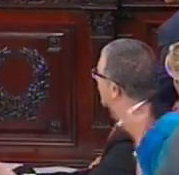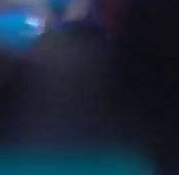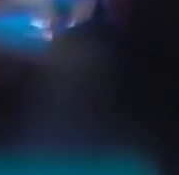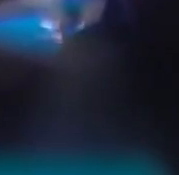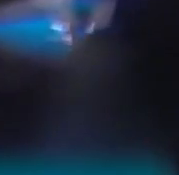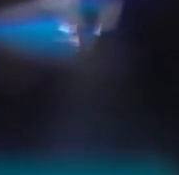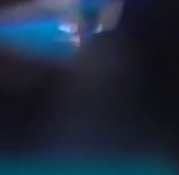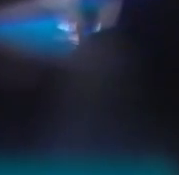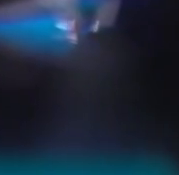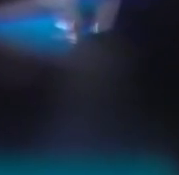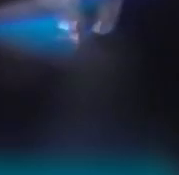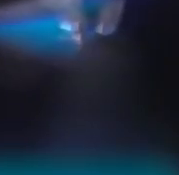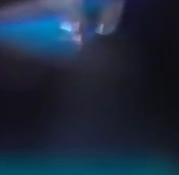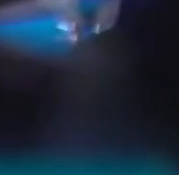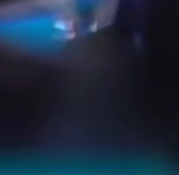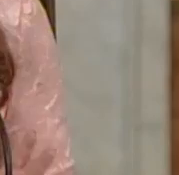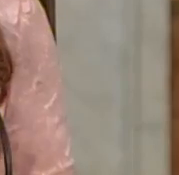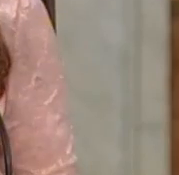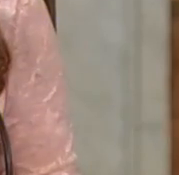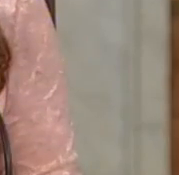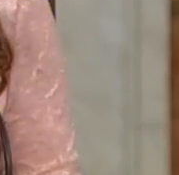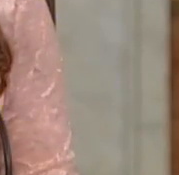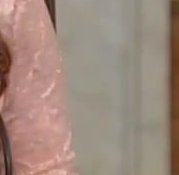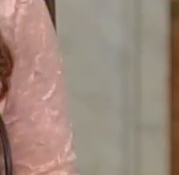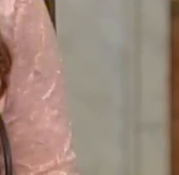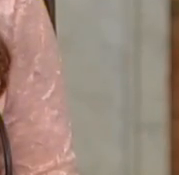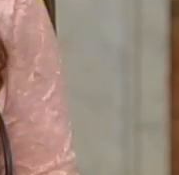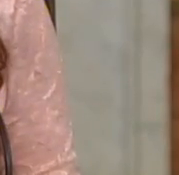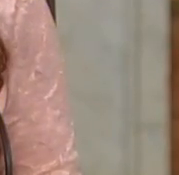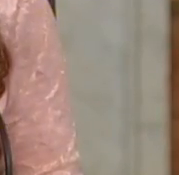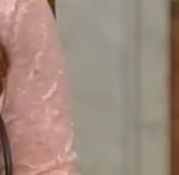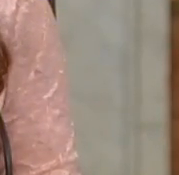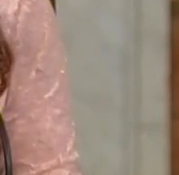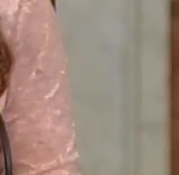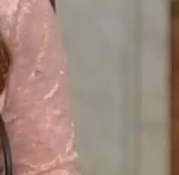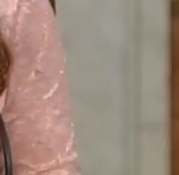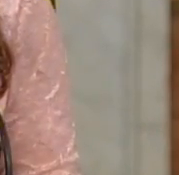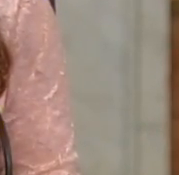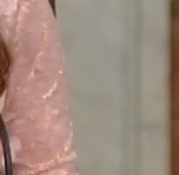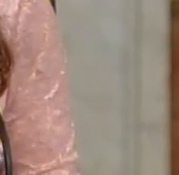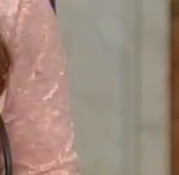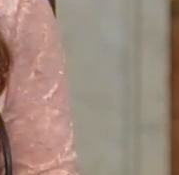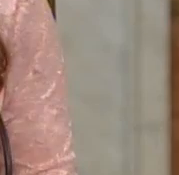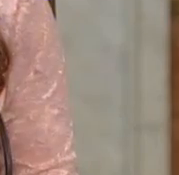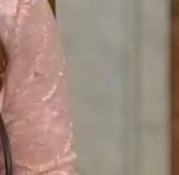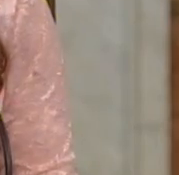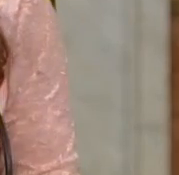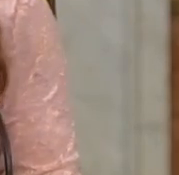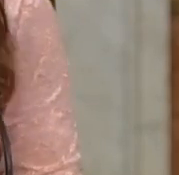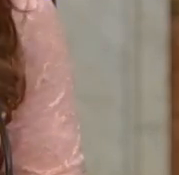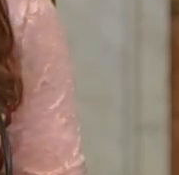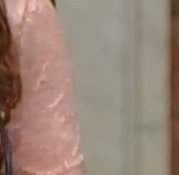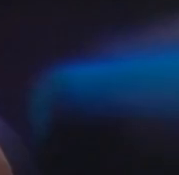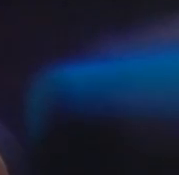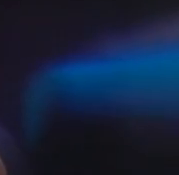Y quiero hablar, como dice el senador Morales, para volver al debate